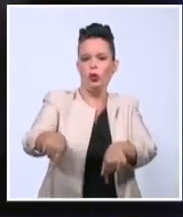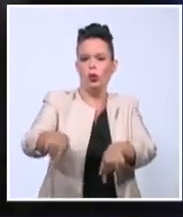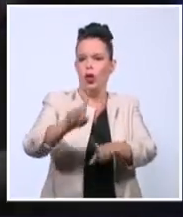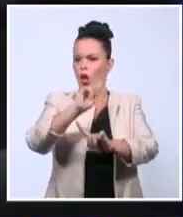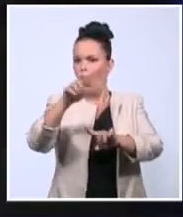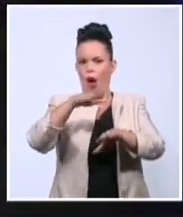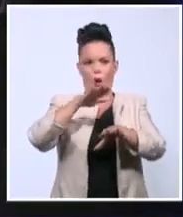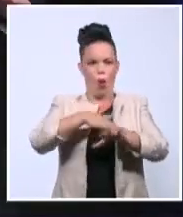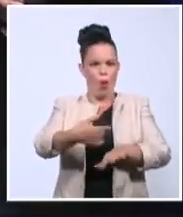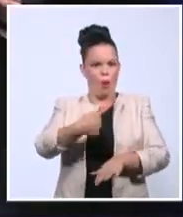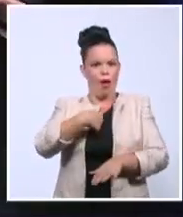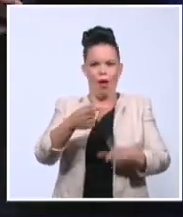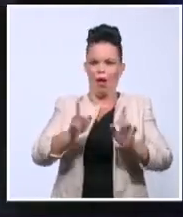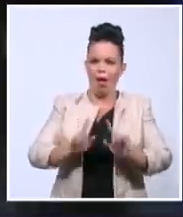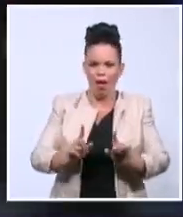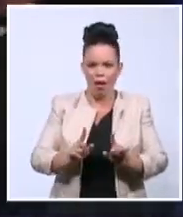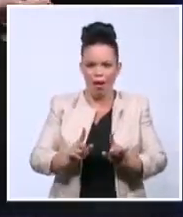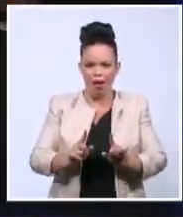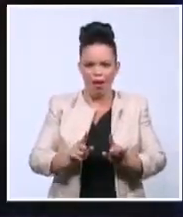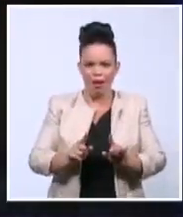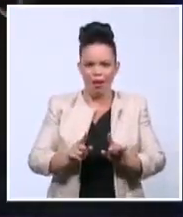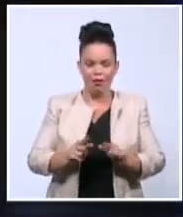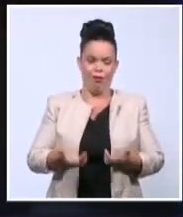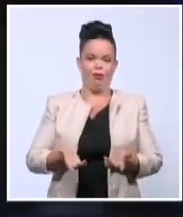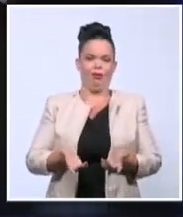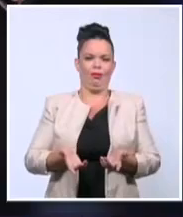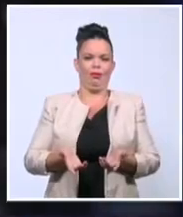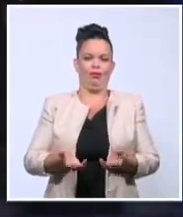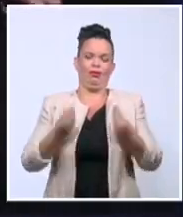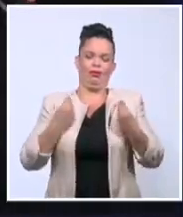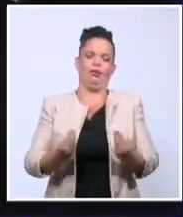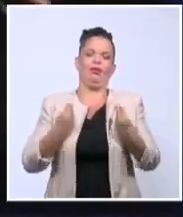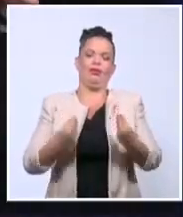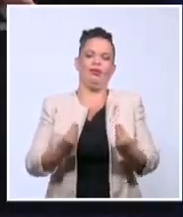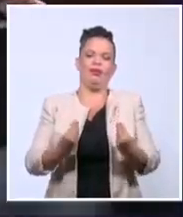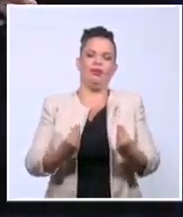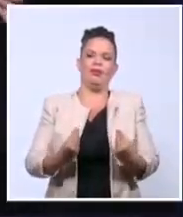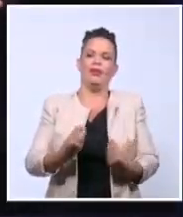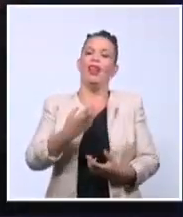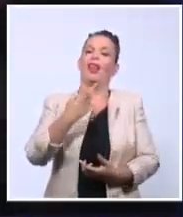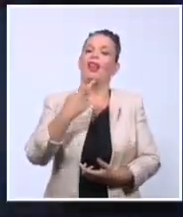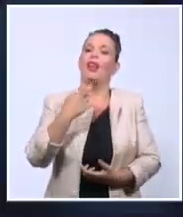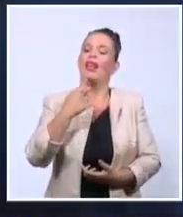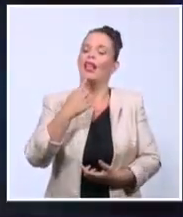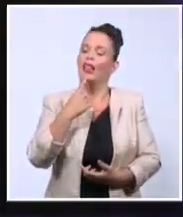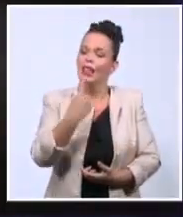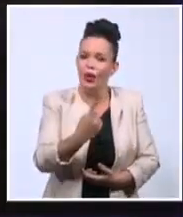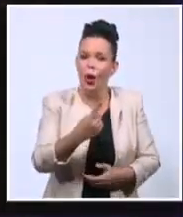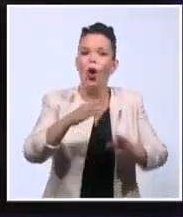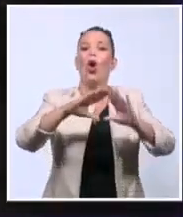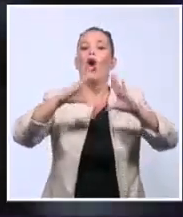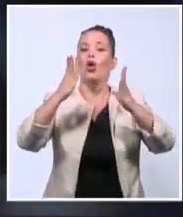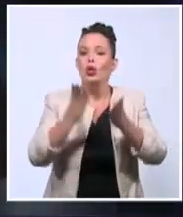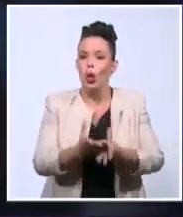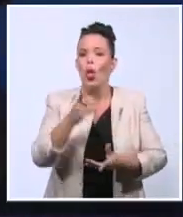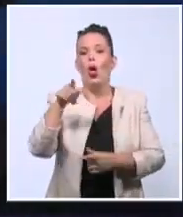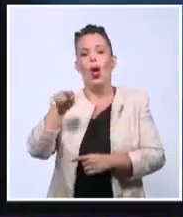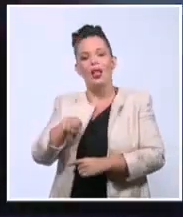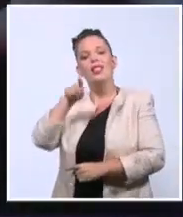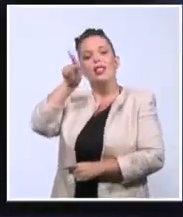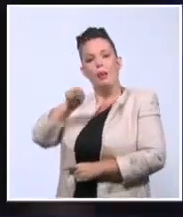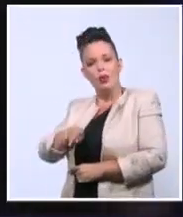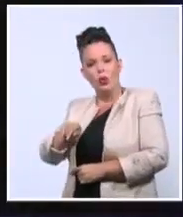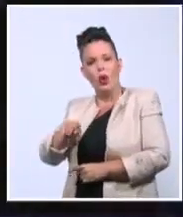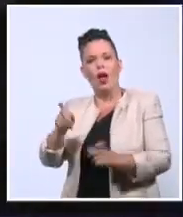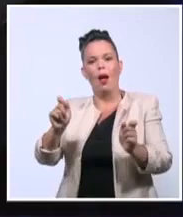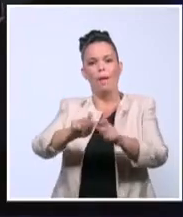desfachatez es tan grande que todo repito todo lo publica el mismo y de verdad no sé que usted